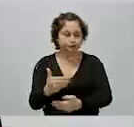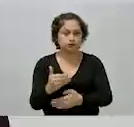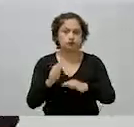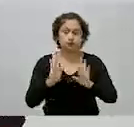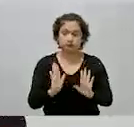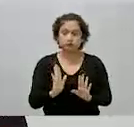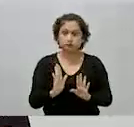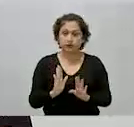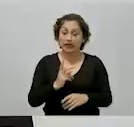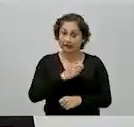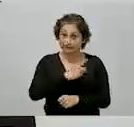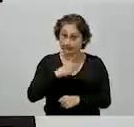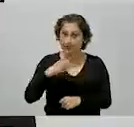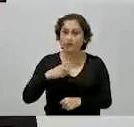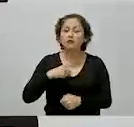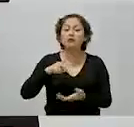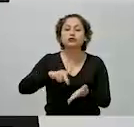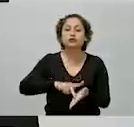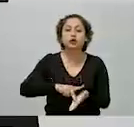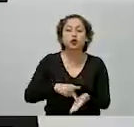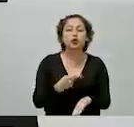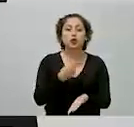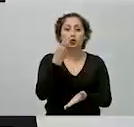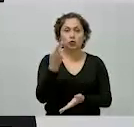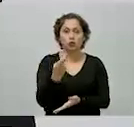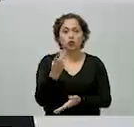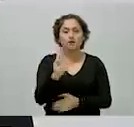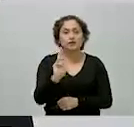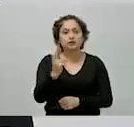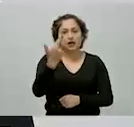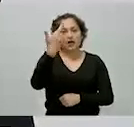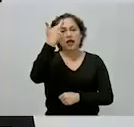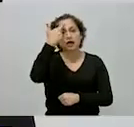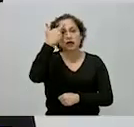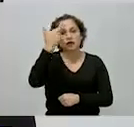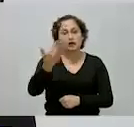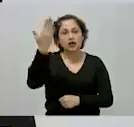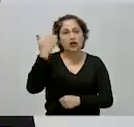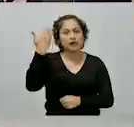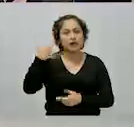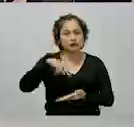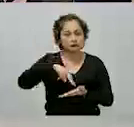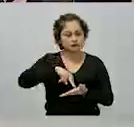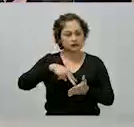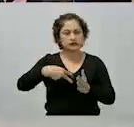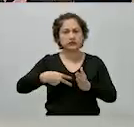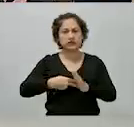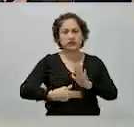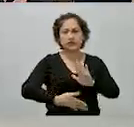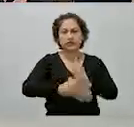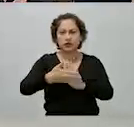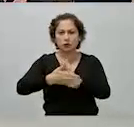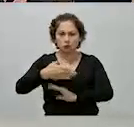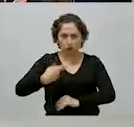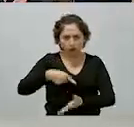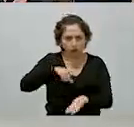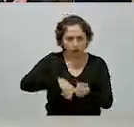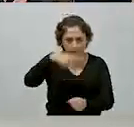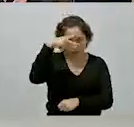prestigio que llegó a tener la ingeniería civil de México